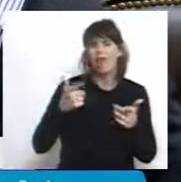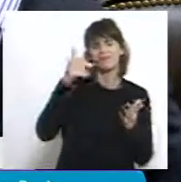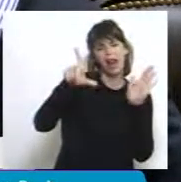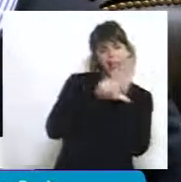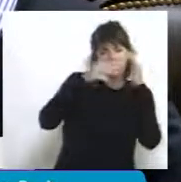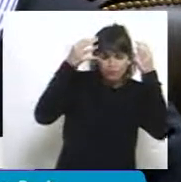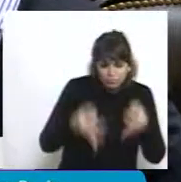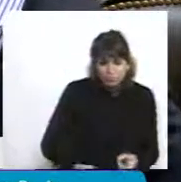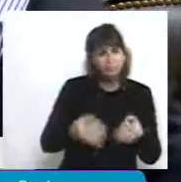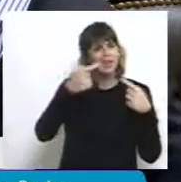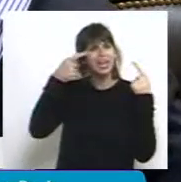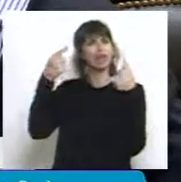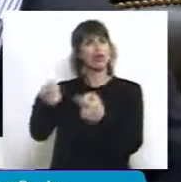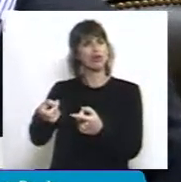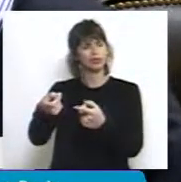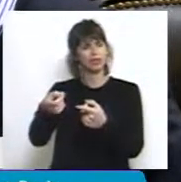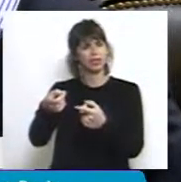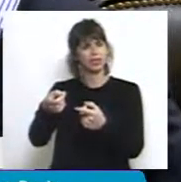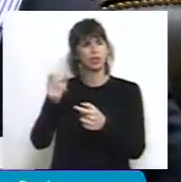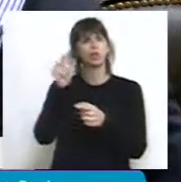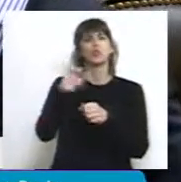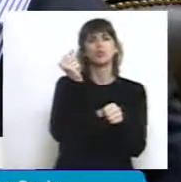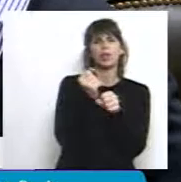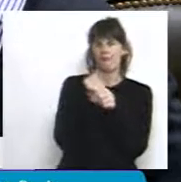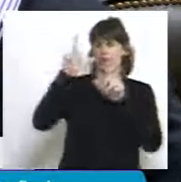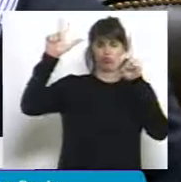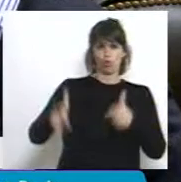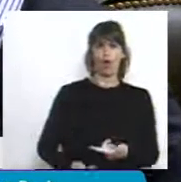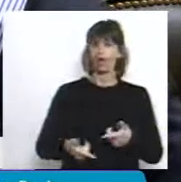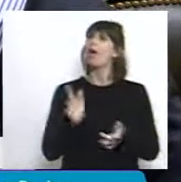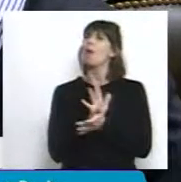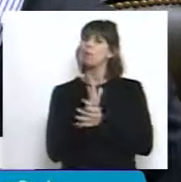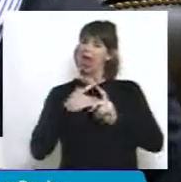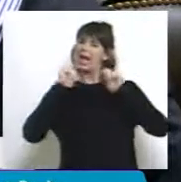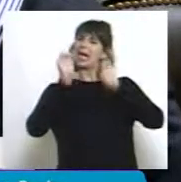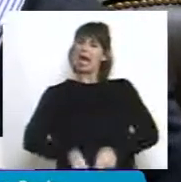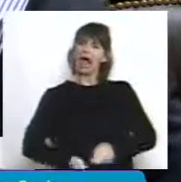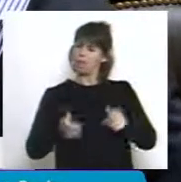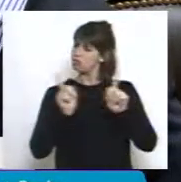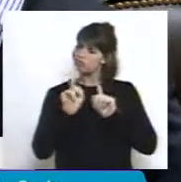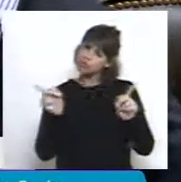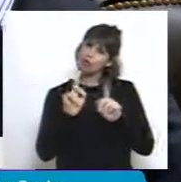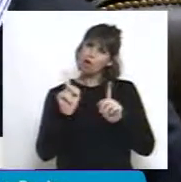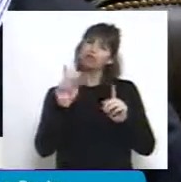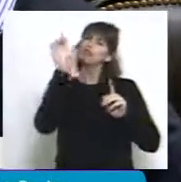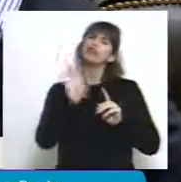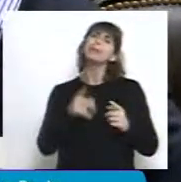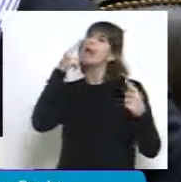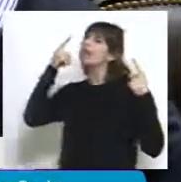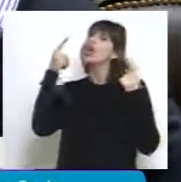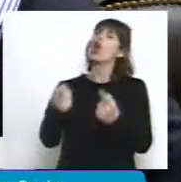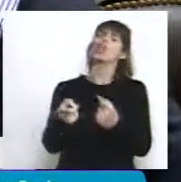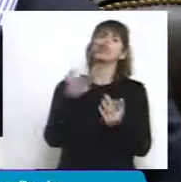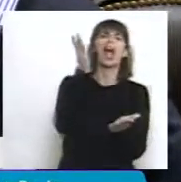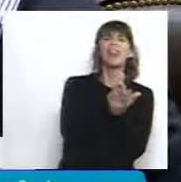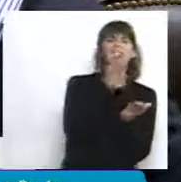que reconozcan, no que se les conceda, no que se les regale, no que se les dé, que se les reconozcan los mismos